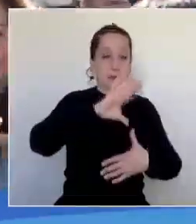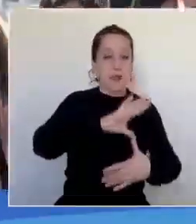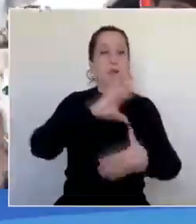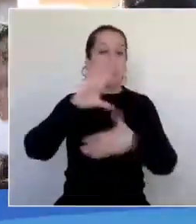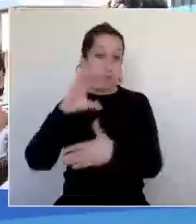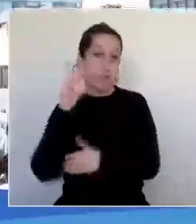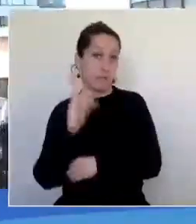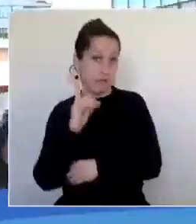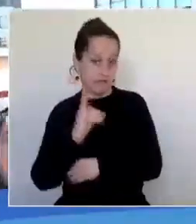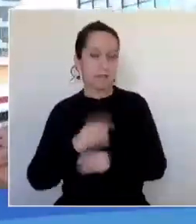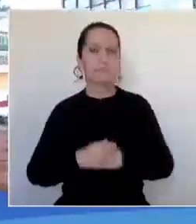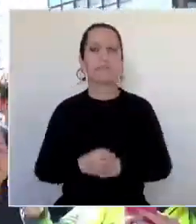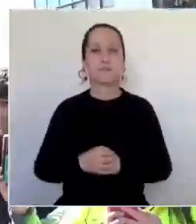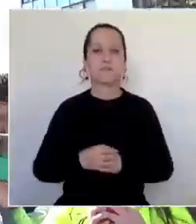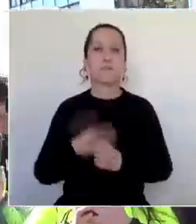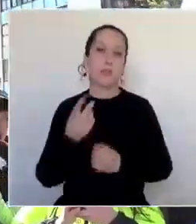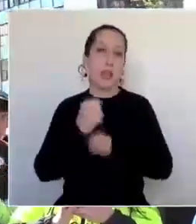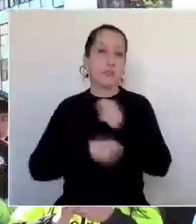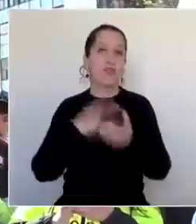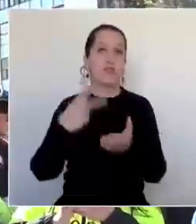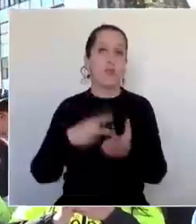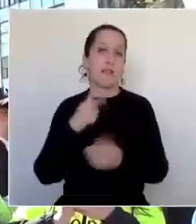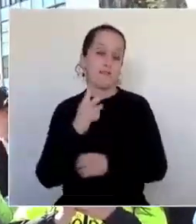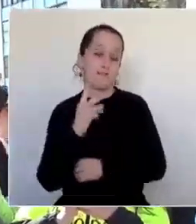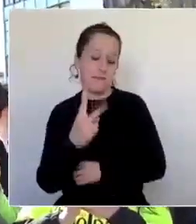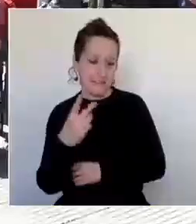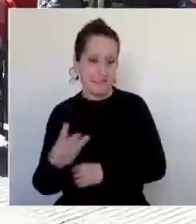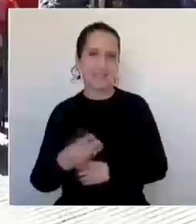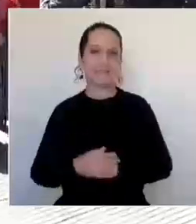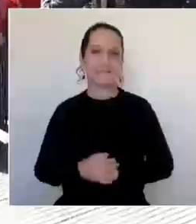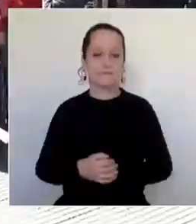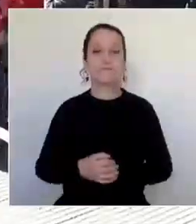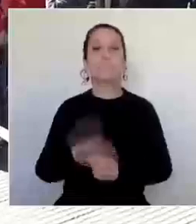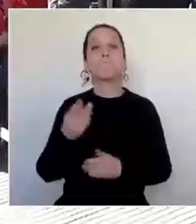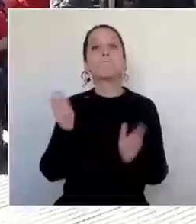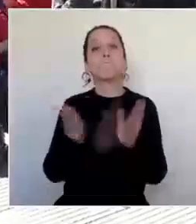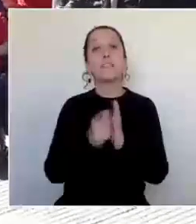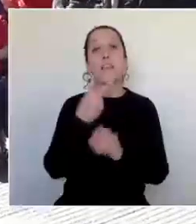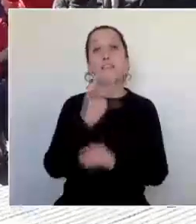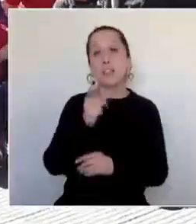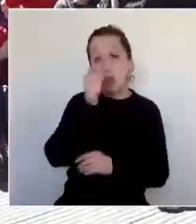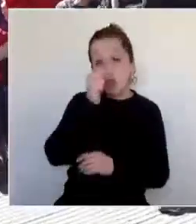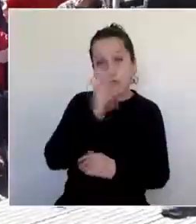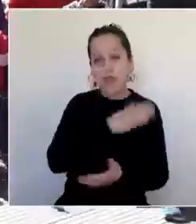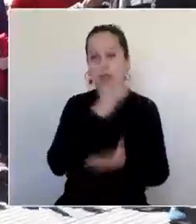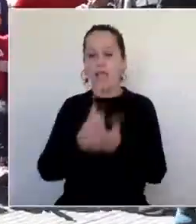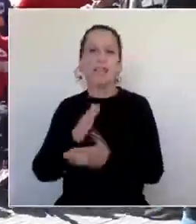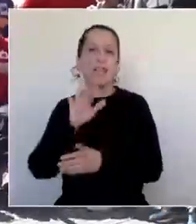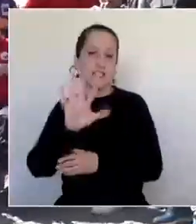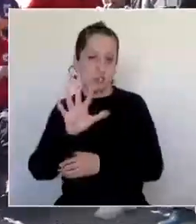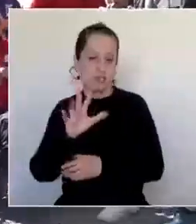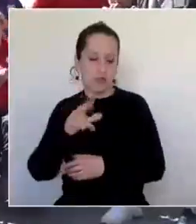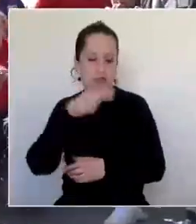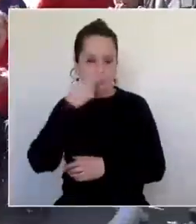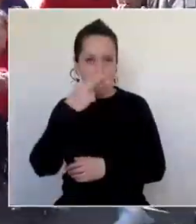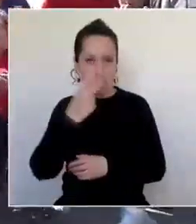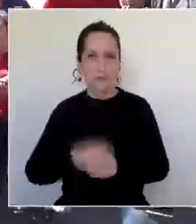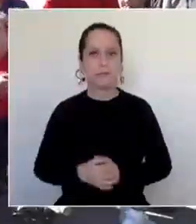Parapanamericanos 2023 a partir del 20 de octubre hasta el 5 de noviembre.